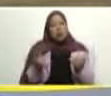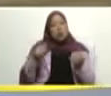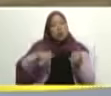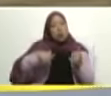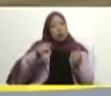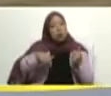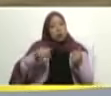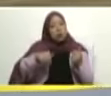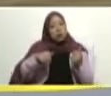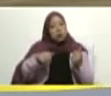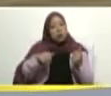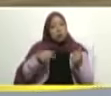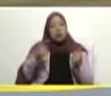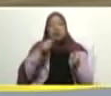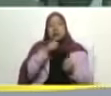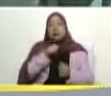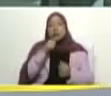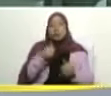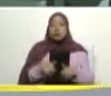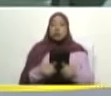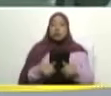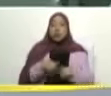aquí y que he pasado roncha